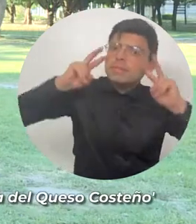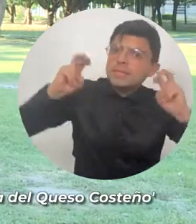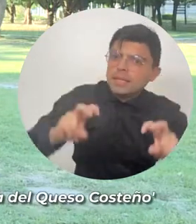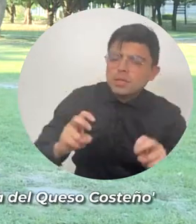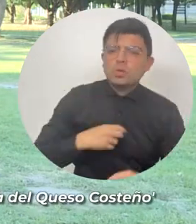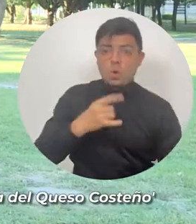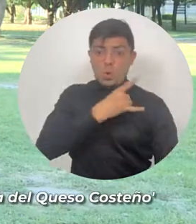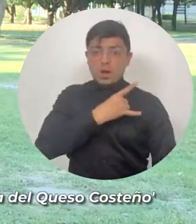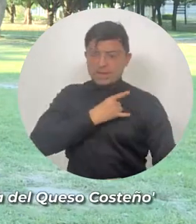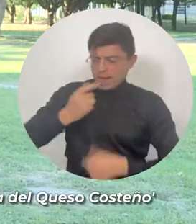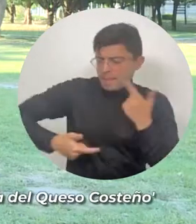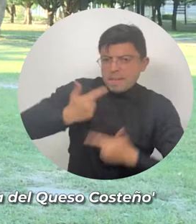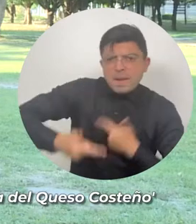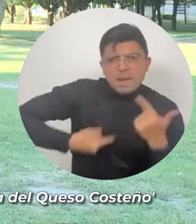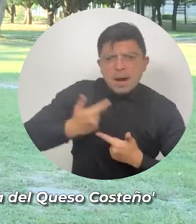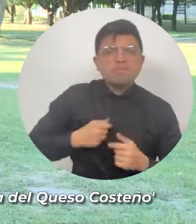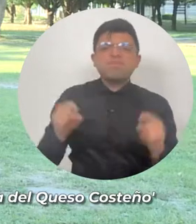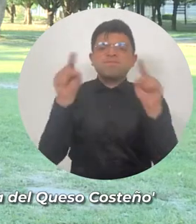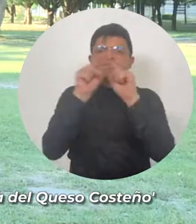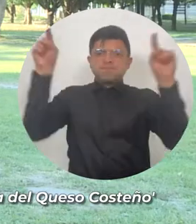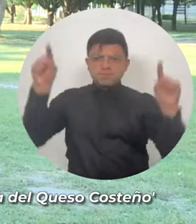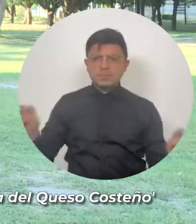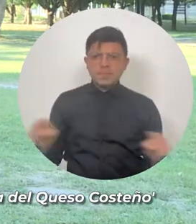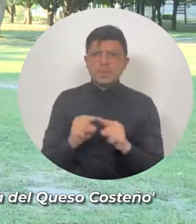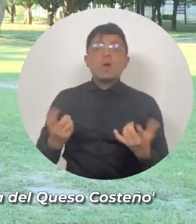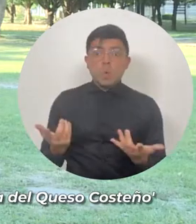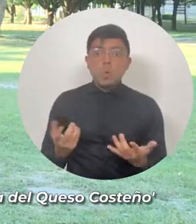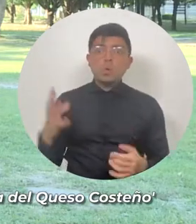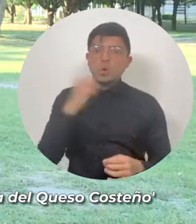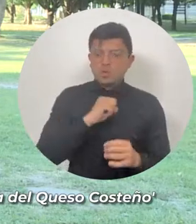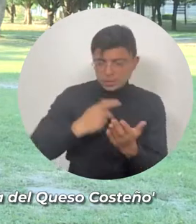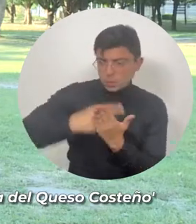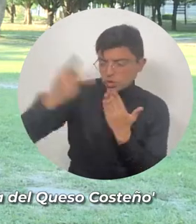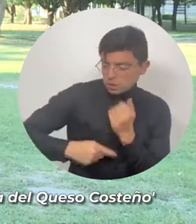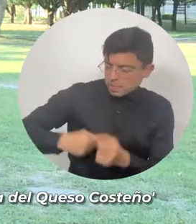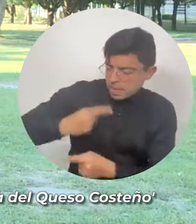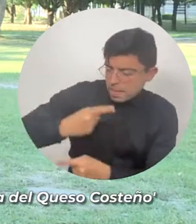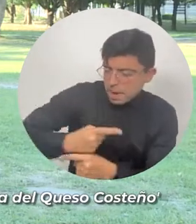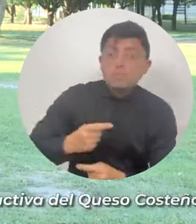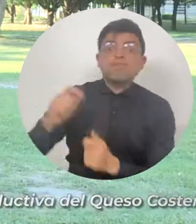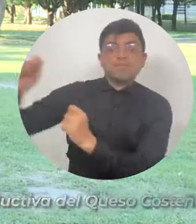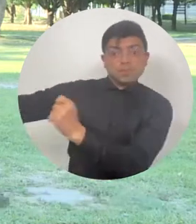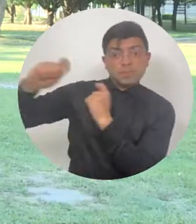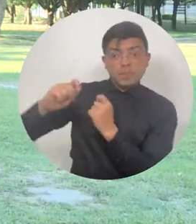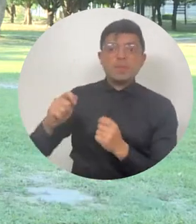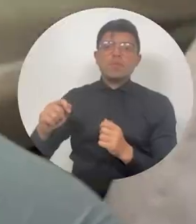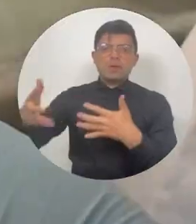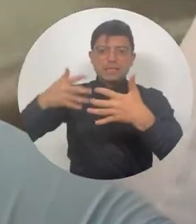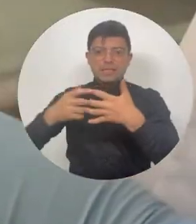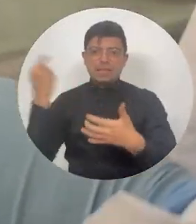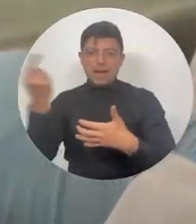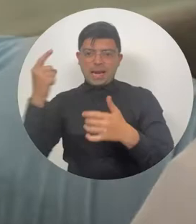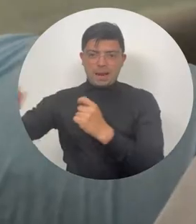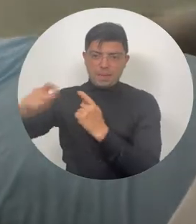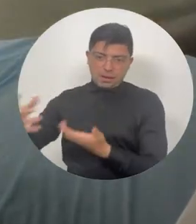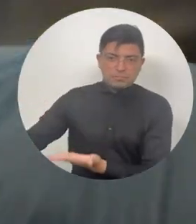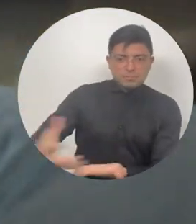Magdalena en el marco de la realización de estos proyectos con financiación de regalías y por parte del Ministerio de Ciencias